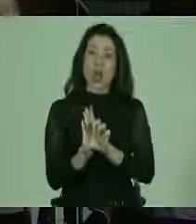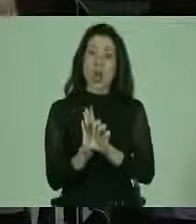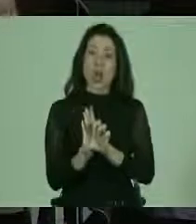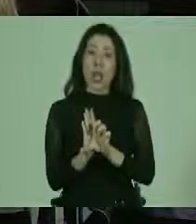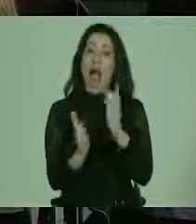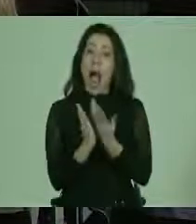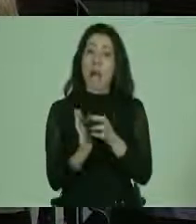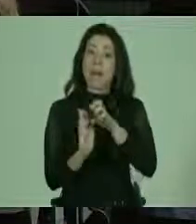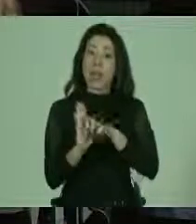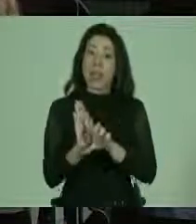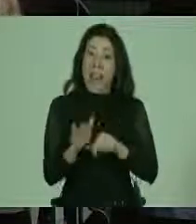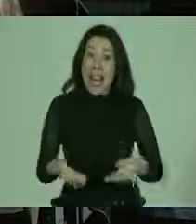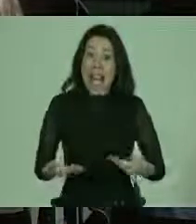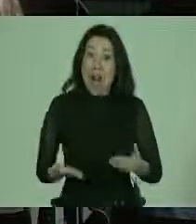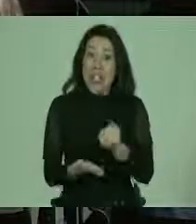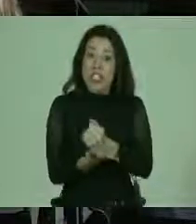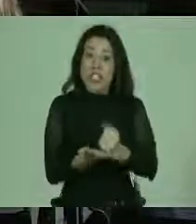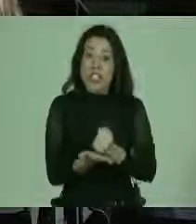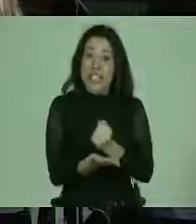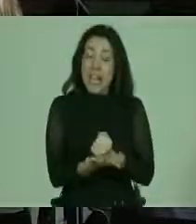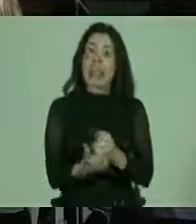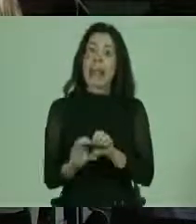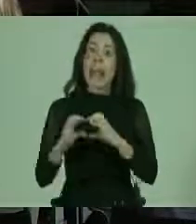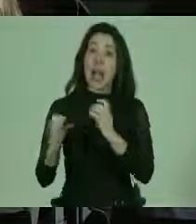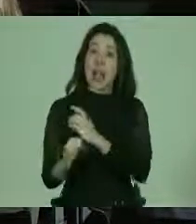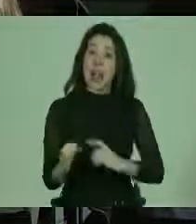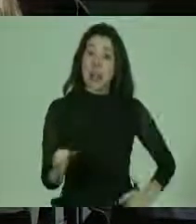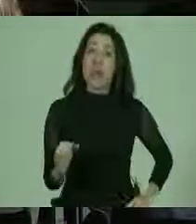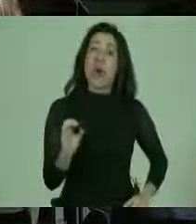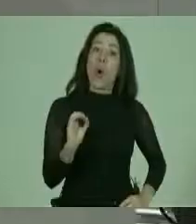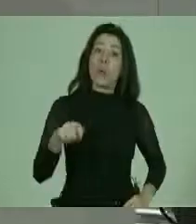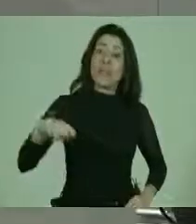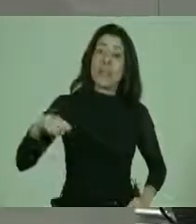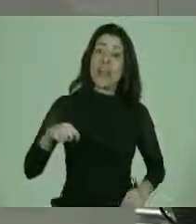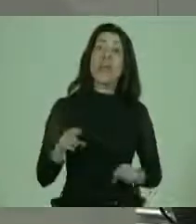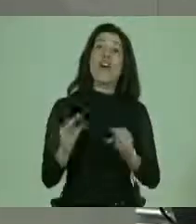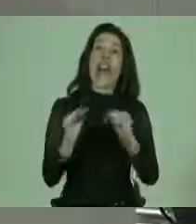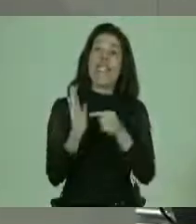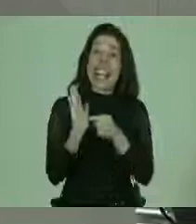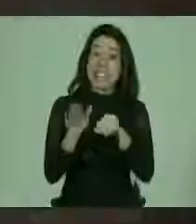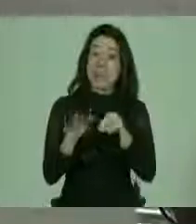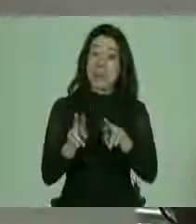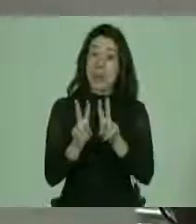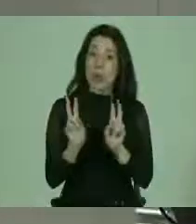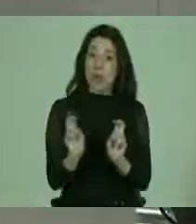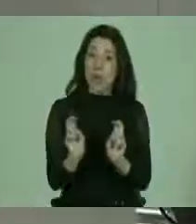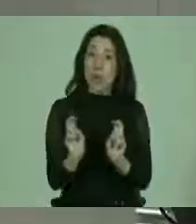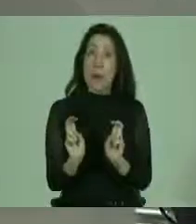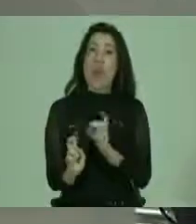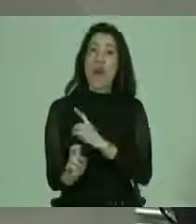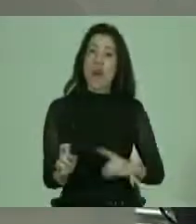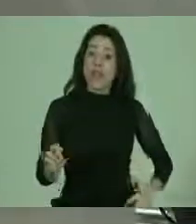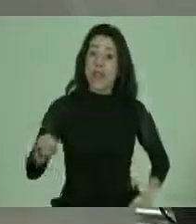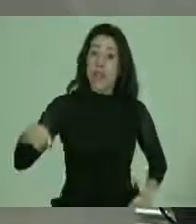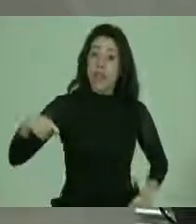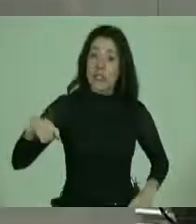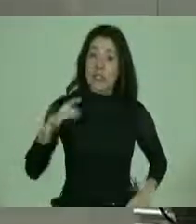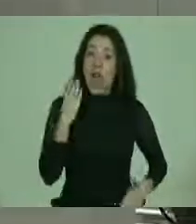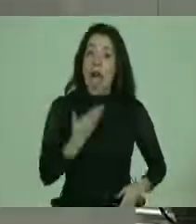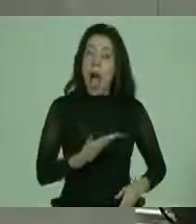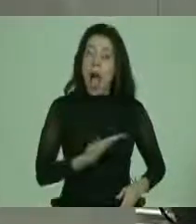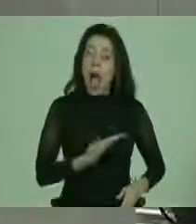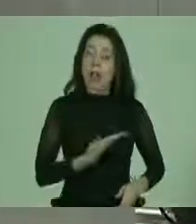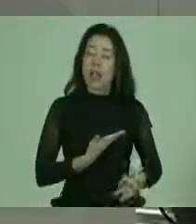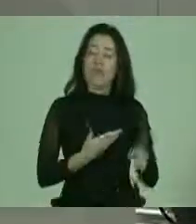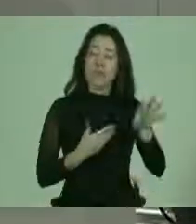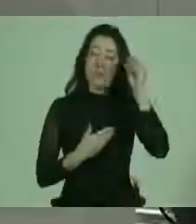Hay varios proyectos de ley en este minuto que se están tramitando, ya sea en la Cámara de Diputados o en el Senado, se refieren a estos temas. Los parlamentarios han tenido y han